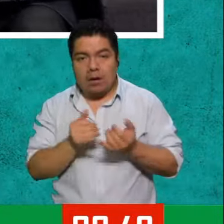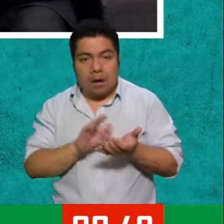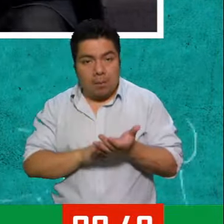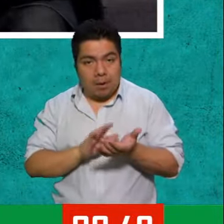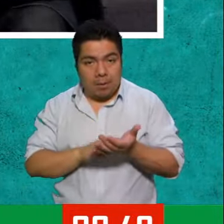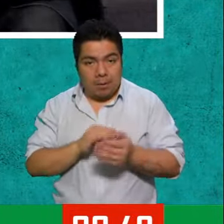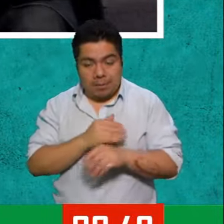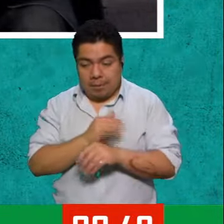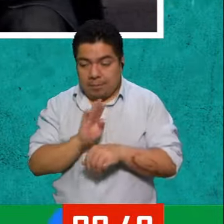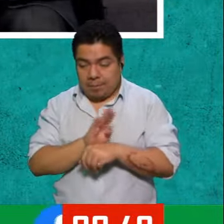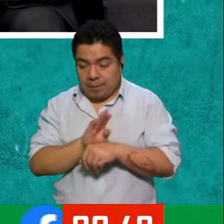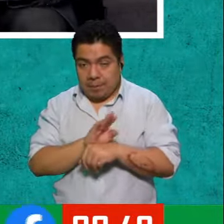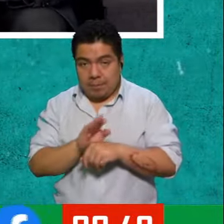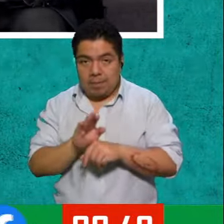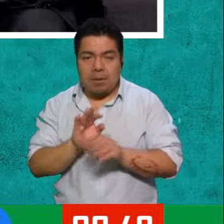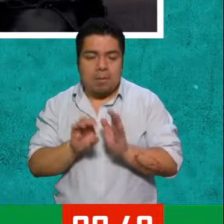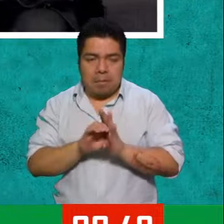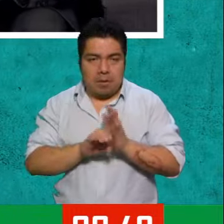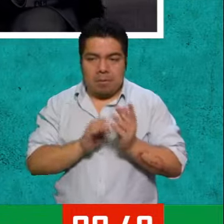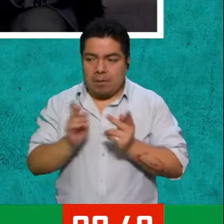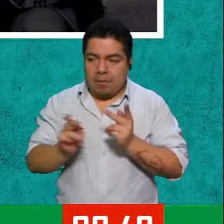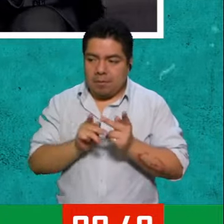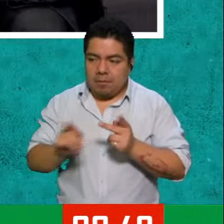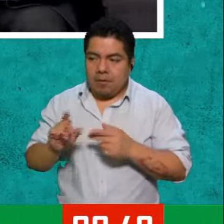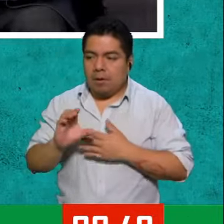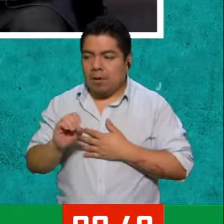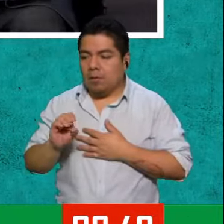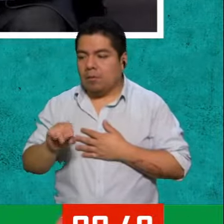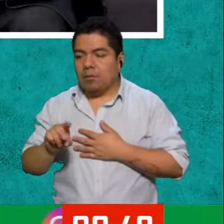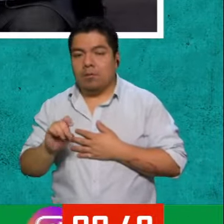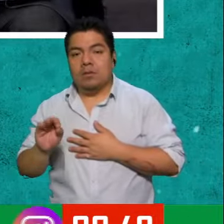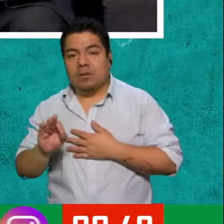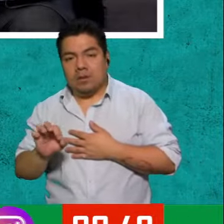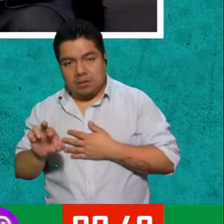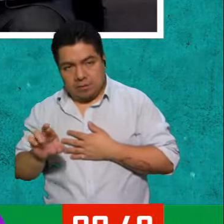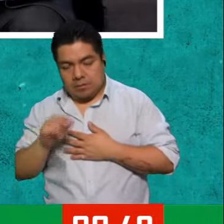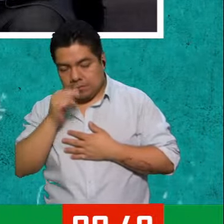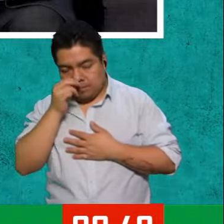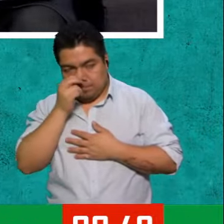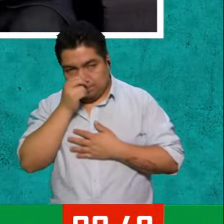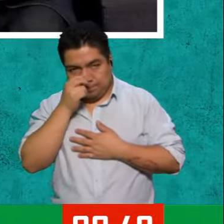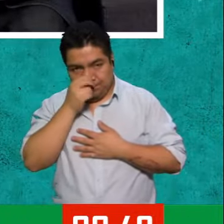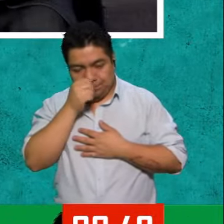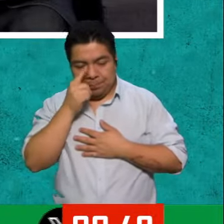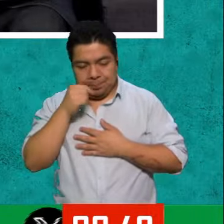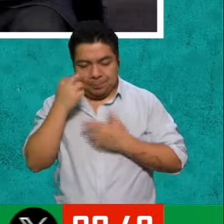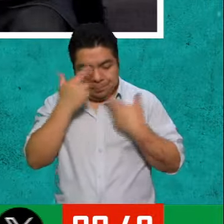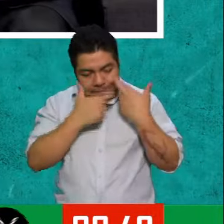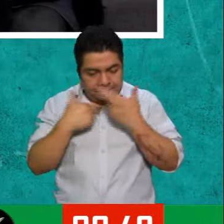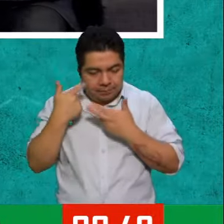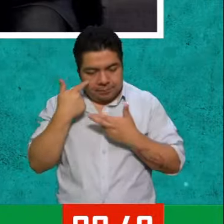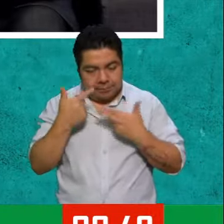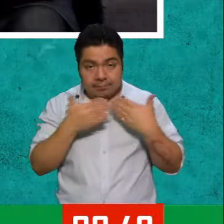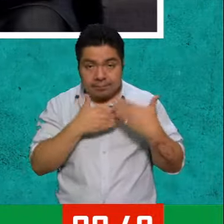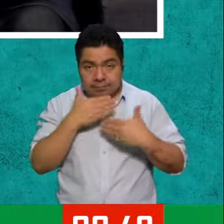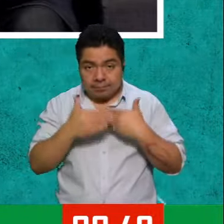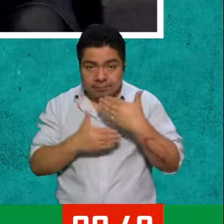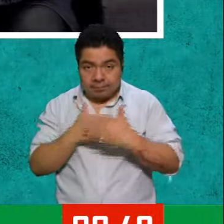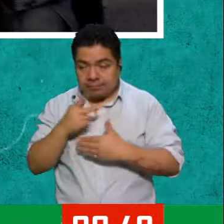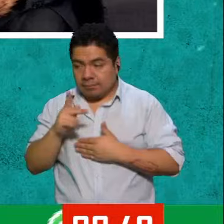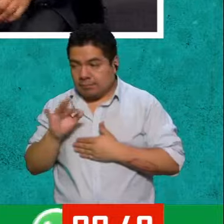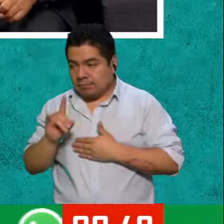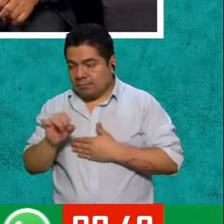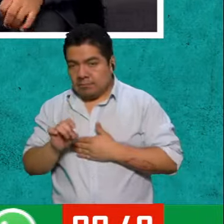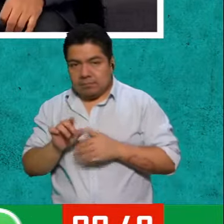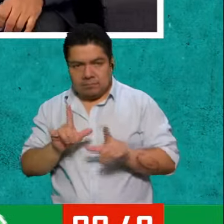hay que hacer una consulta, si no se sabe, ante la CONDUCEP para que se haga una consulta y se empiece el procedimiento también en la profedad. ¿En la